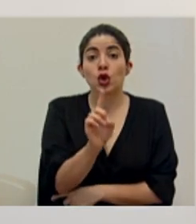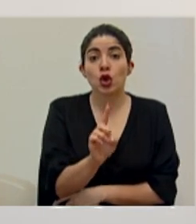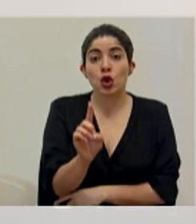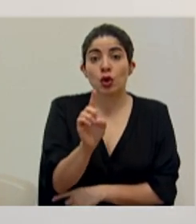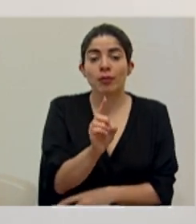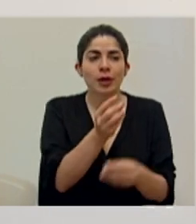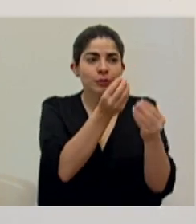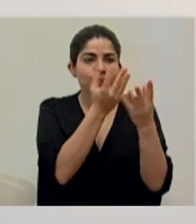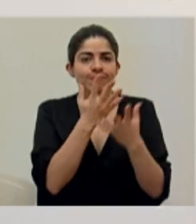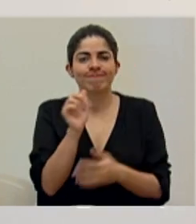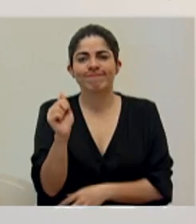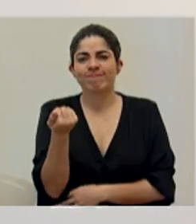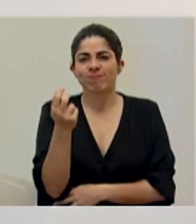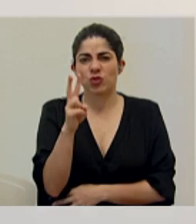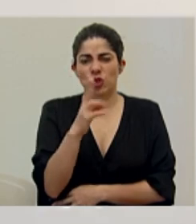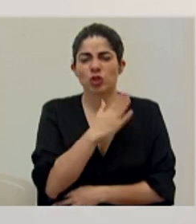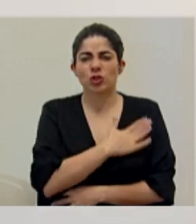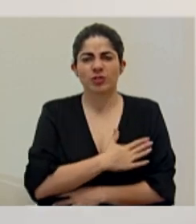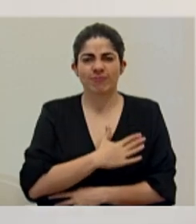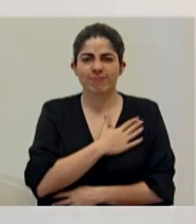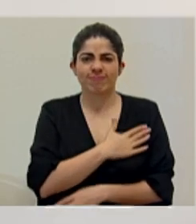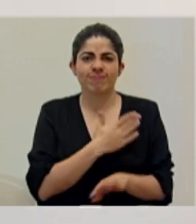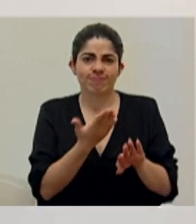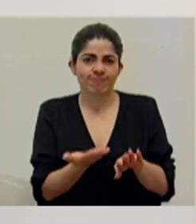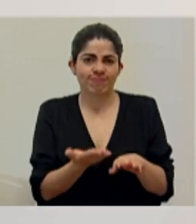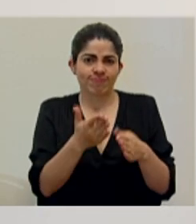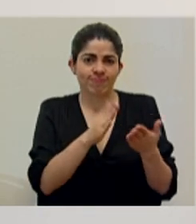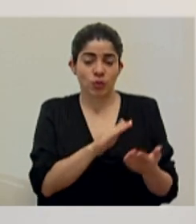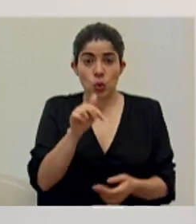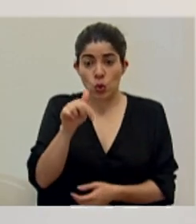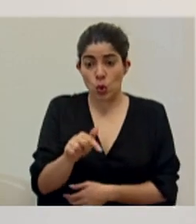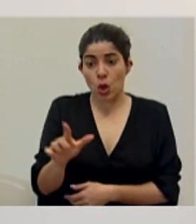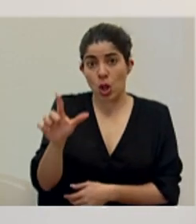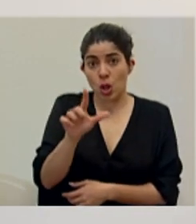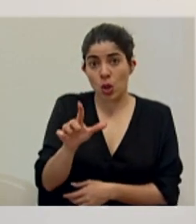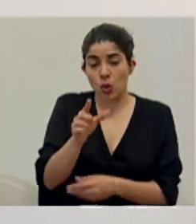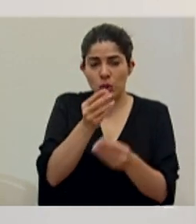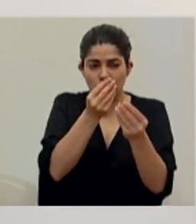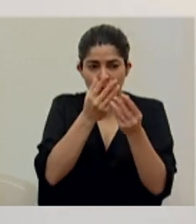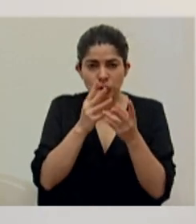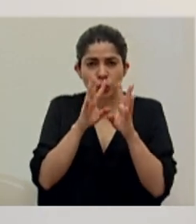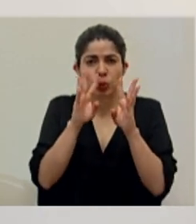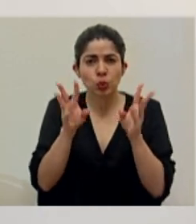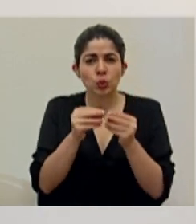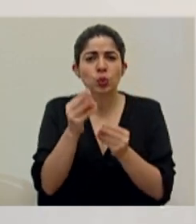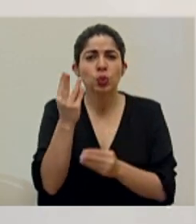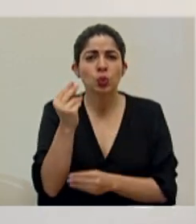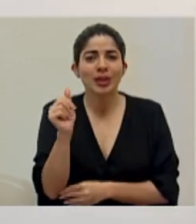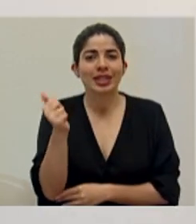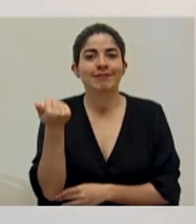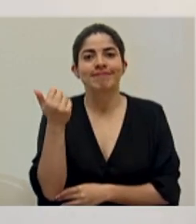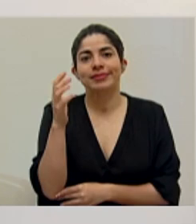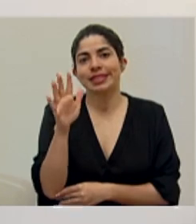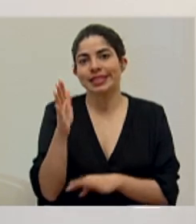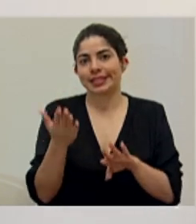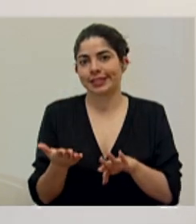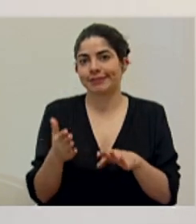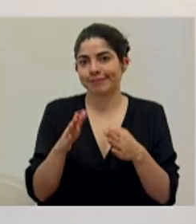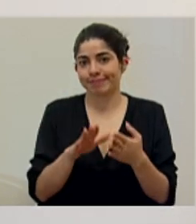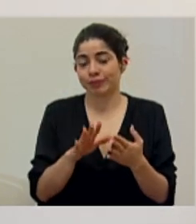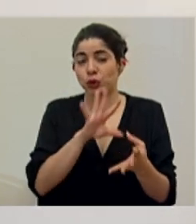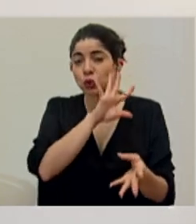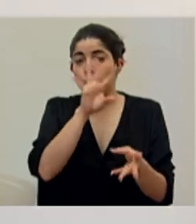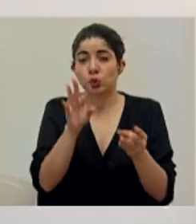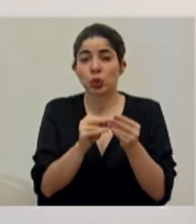reportaron 12 lamentables fallecimientos y hoy lunes se reportan un total de 15, llegando a